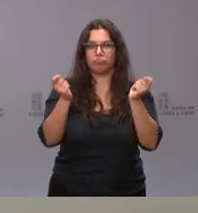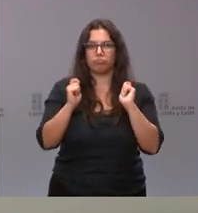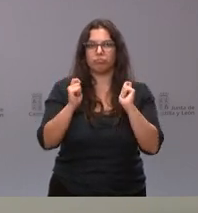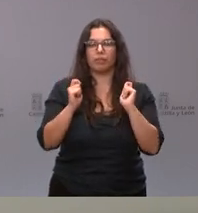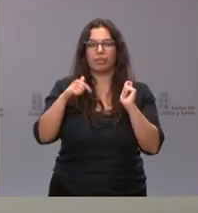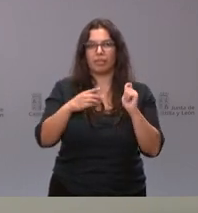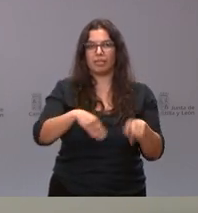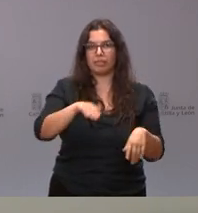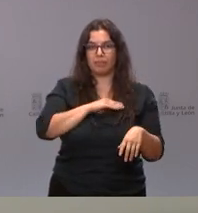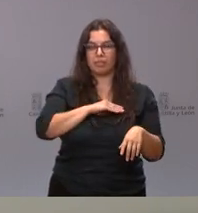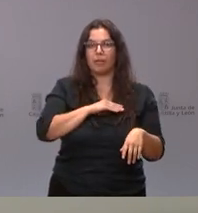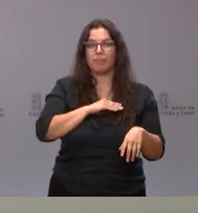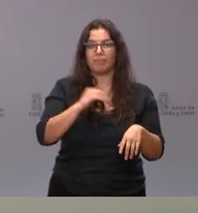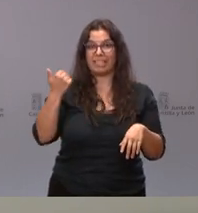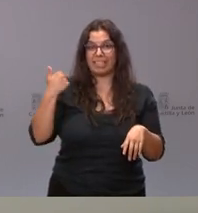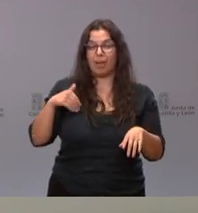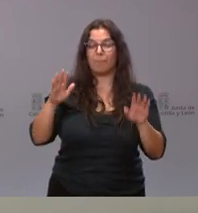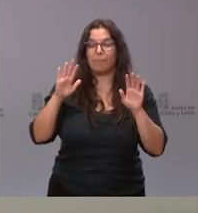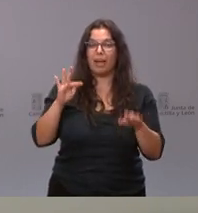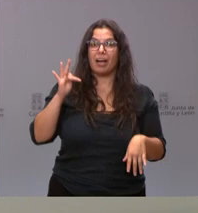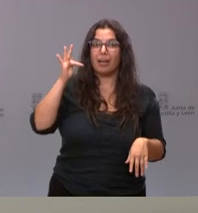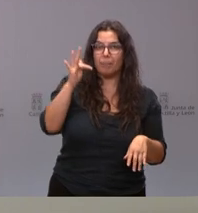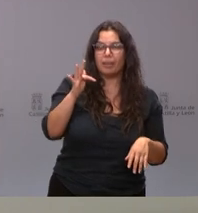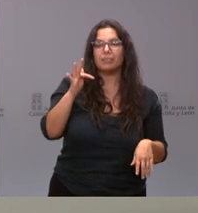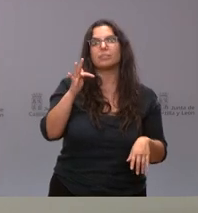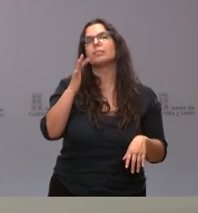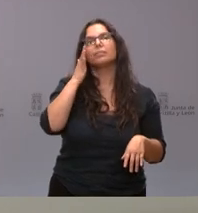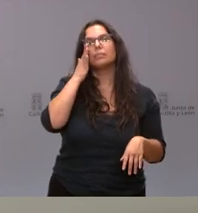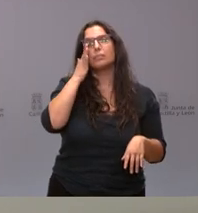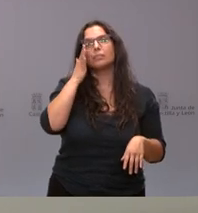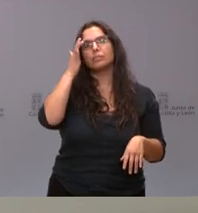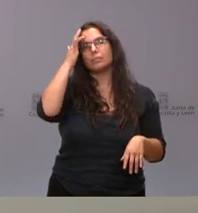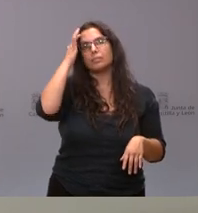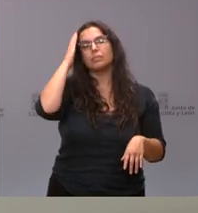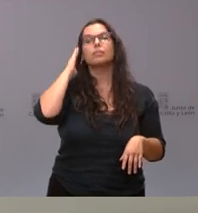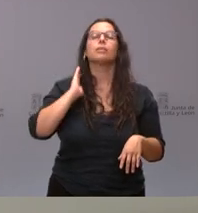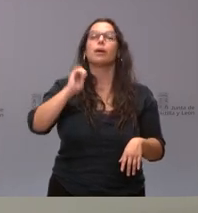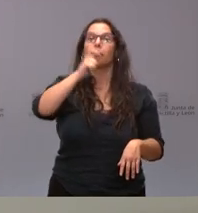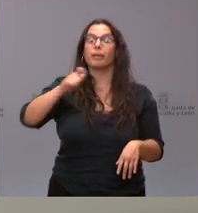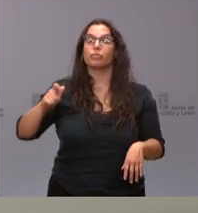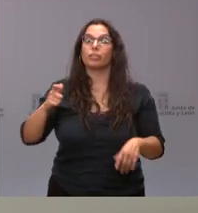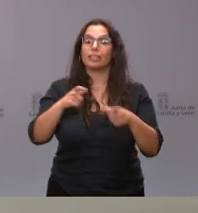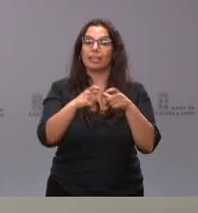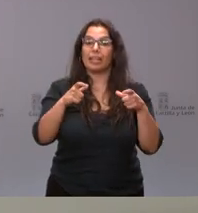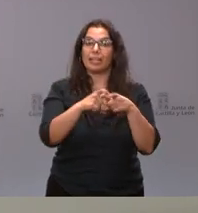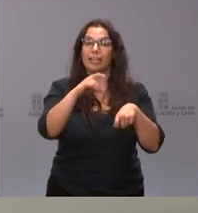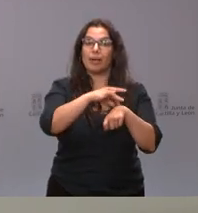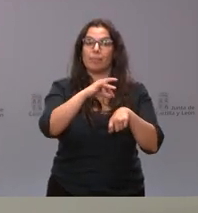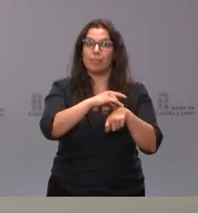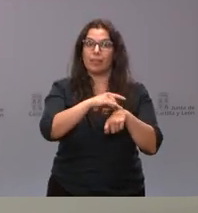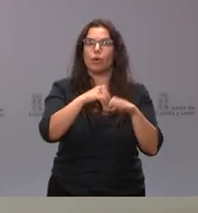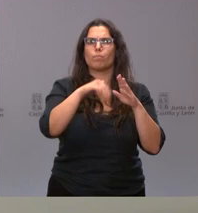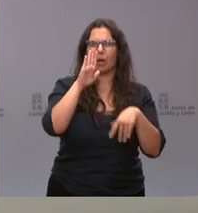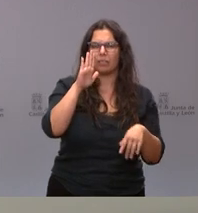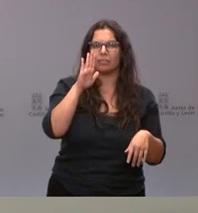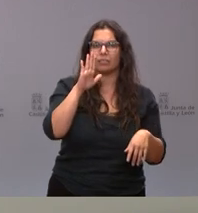España, pero que incluso ya hay un número hasta mayor de personas que tienen la tarjeta sanitaria, porque nosotros ya no